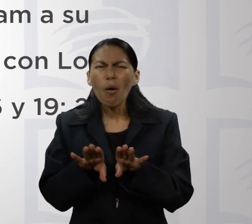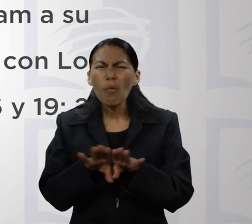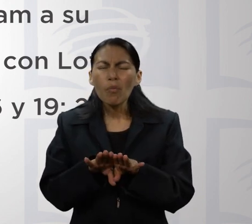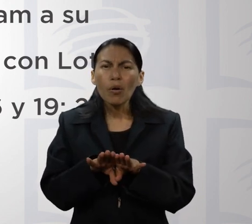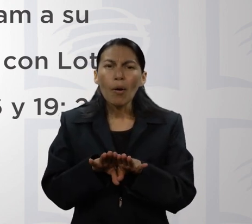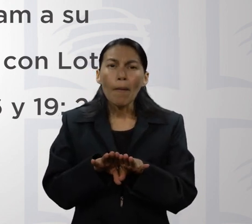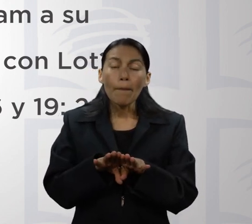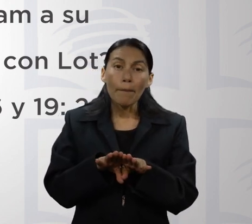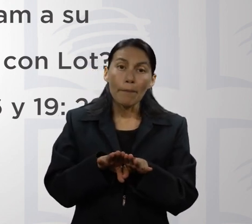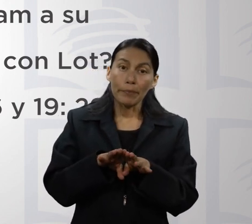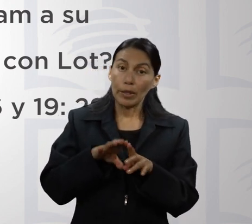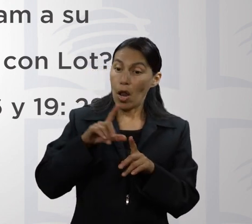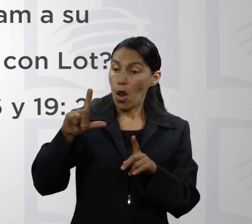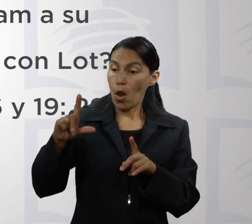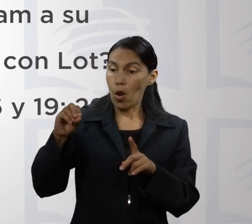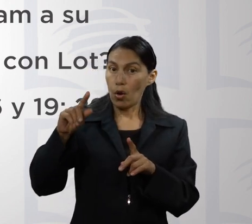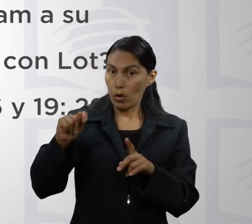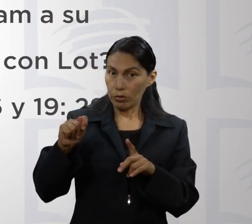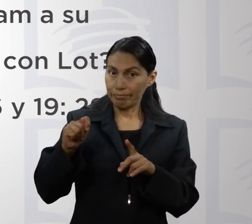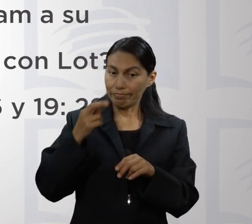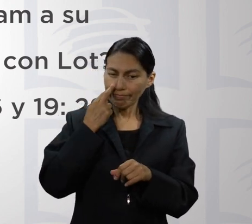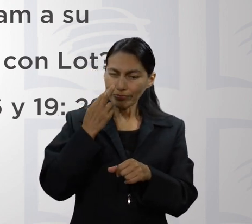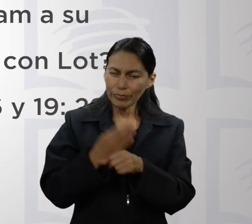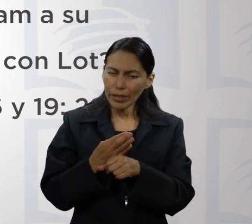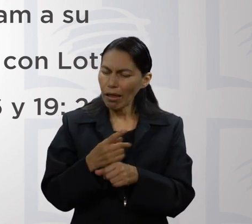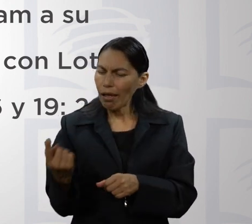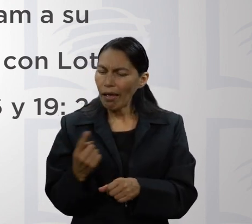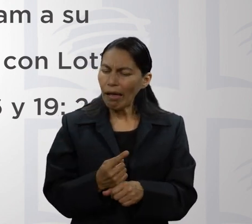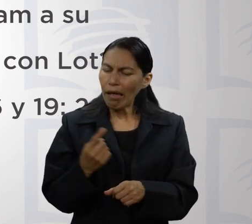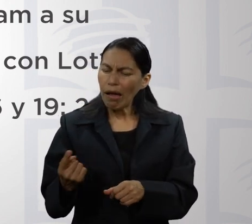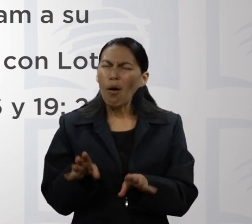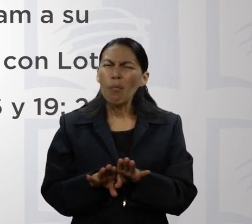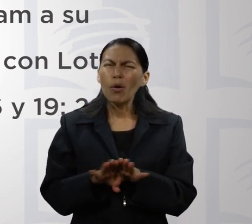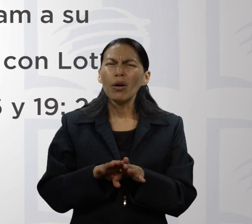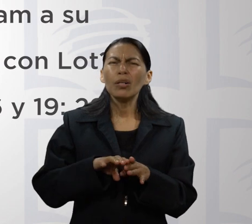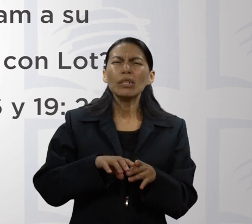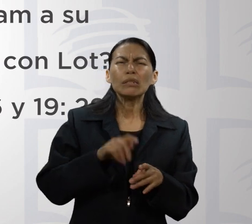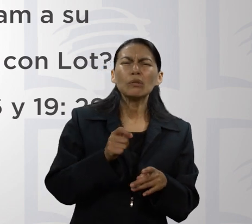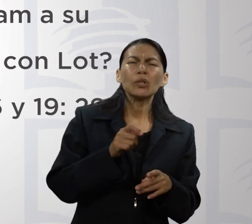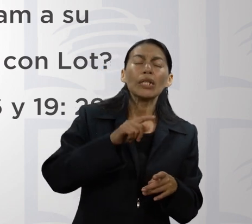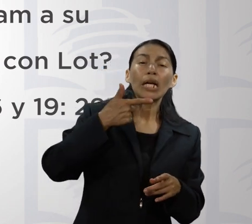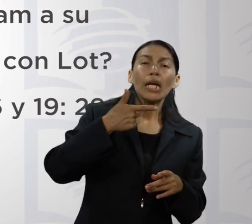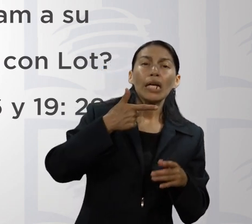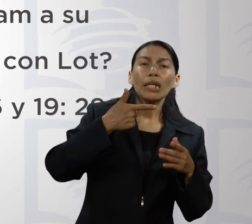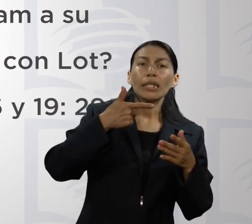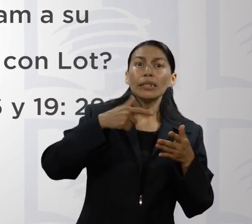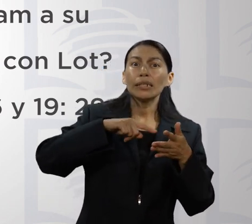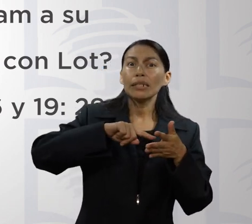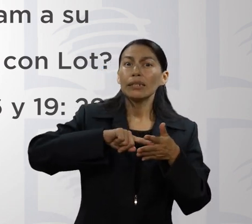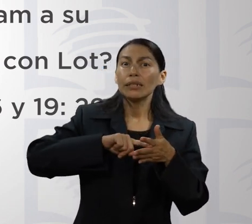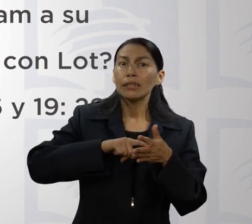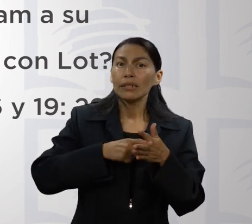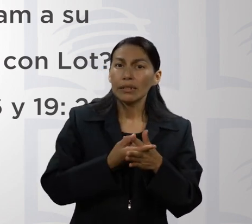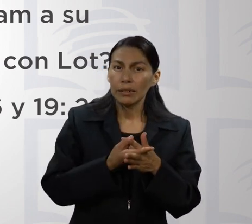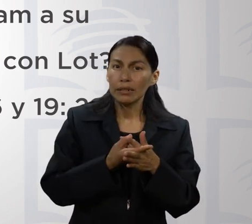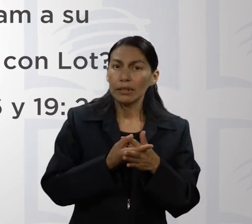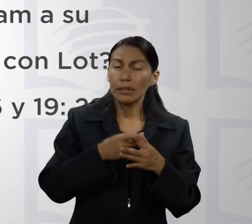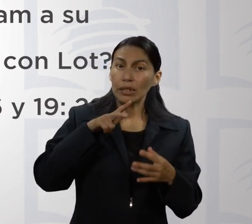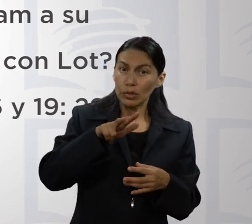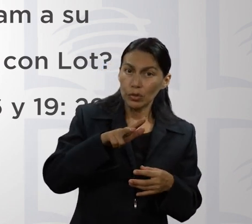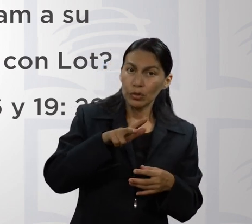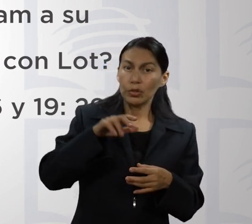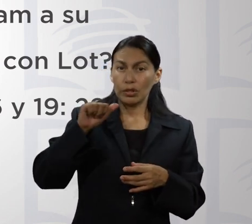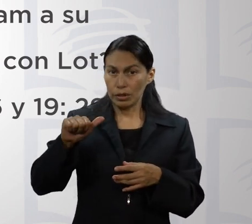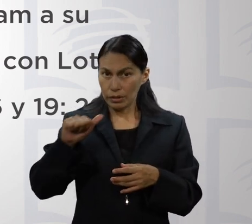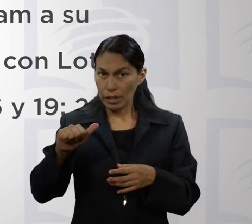ministerio de Abraham y su responsabilidad para con Lot según Génesis 18,